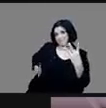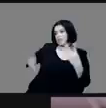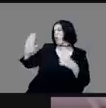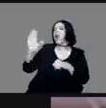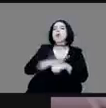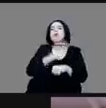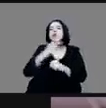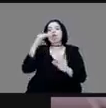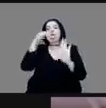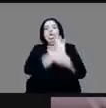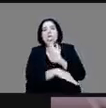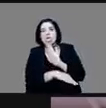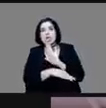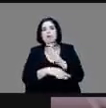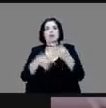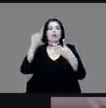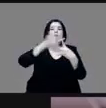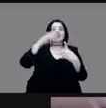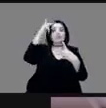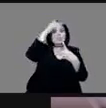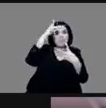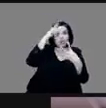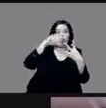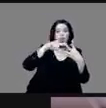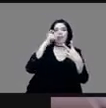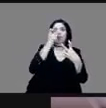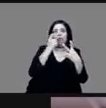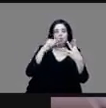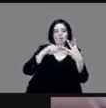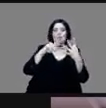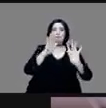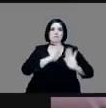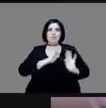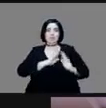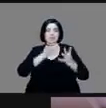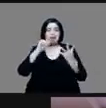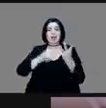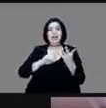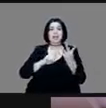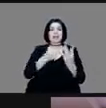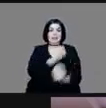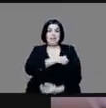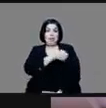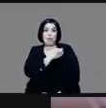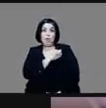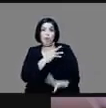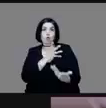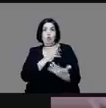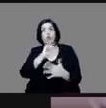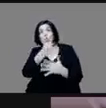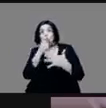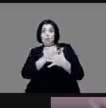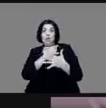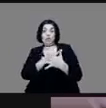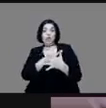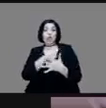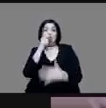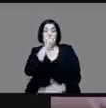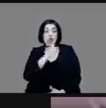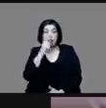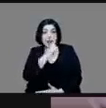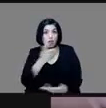psicológica, la económica, la militar, la salud y otro, uno más, el lenguaje. Es algo interesante, en